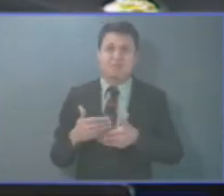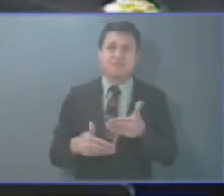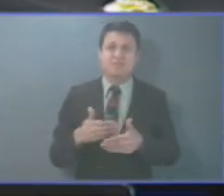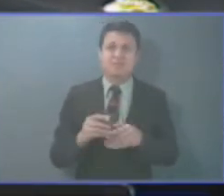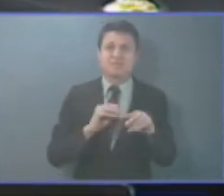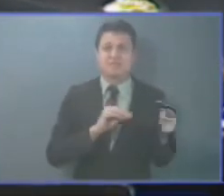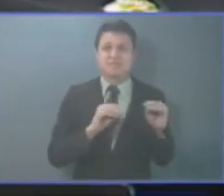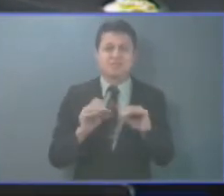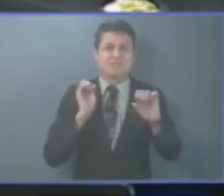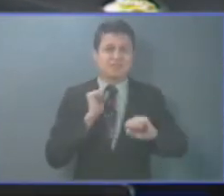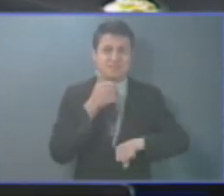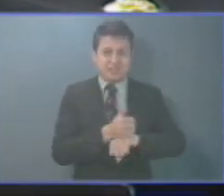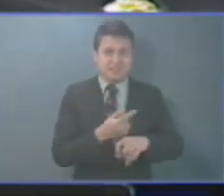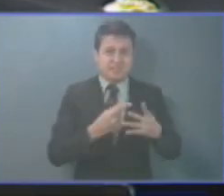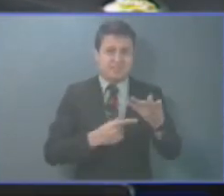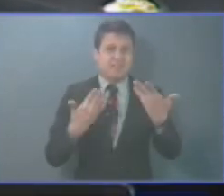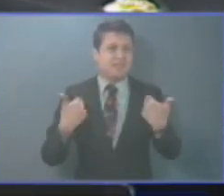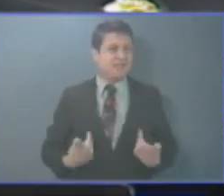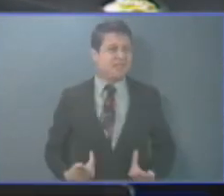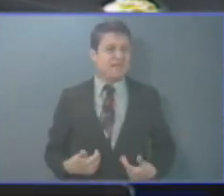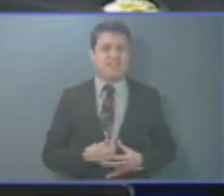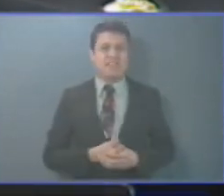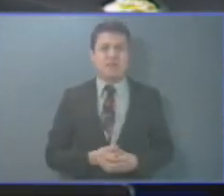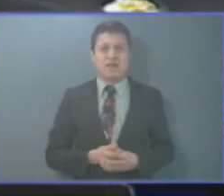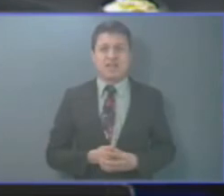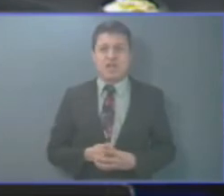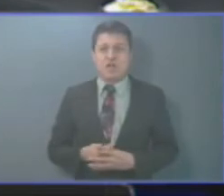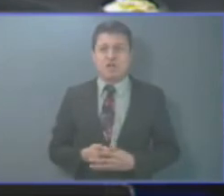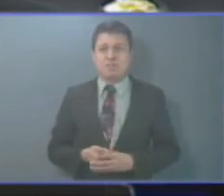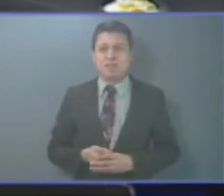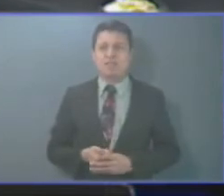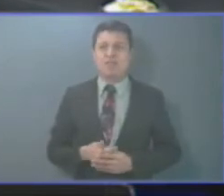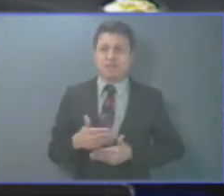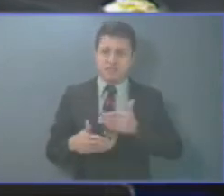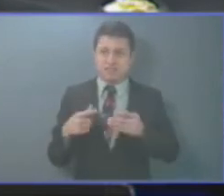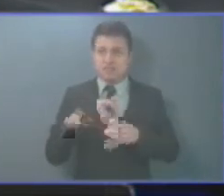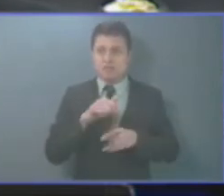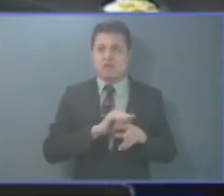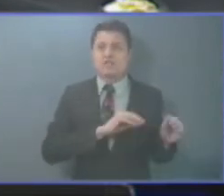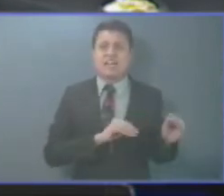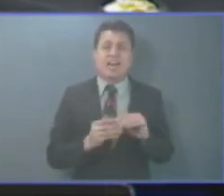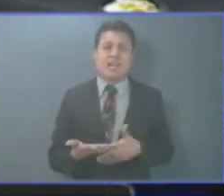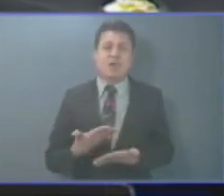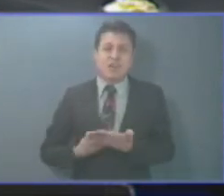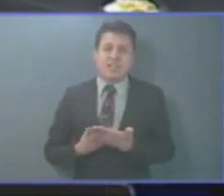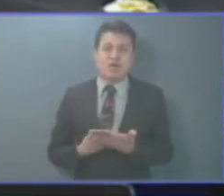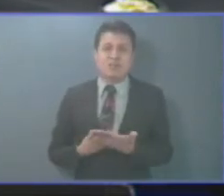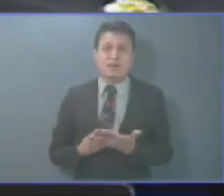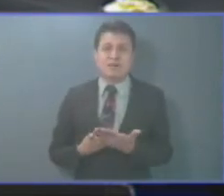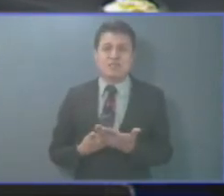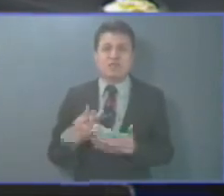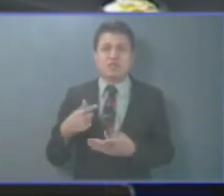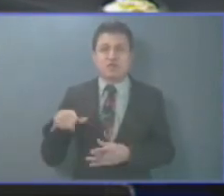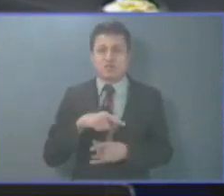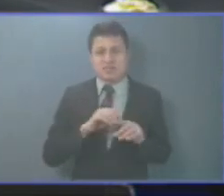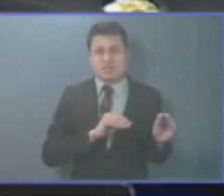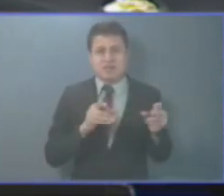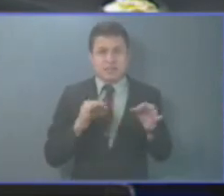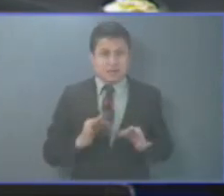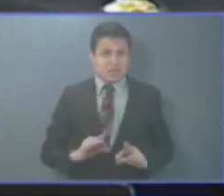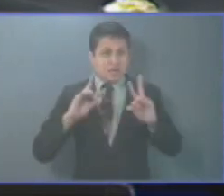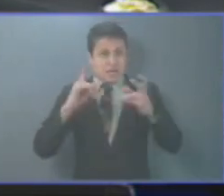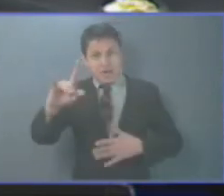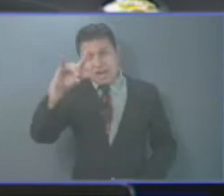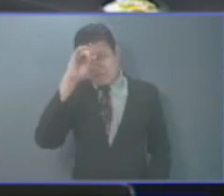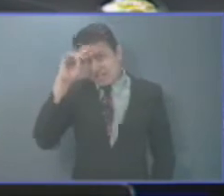establece sus derechos, facilidad de movimiento, acceso a las comunicaciones, a la educación, a la salud, al